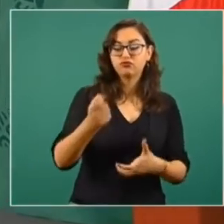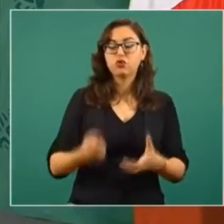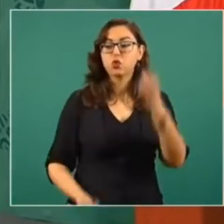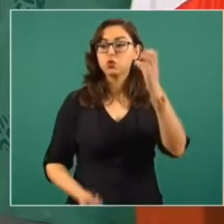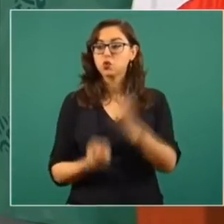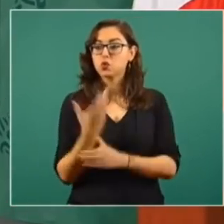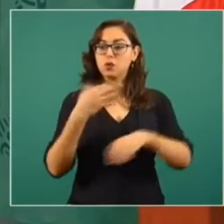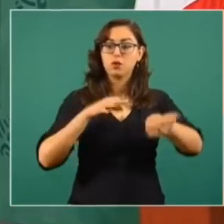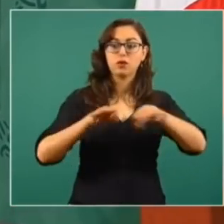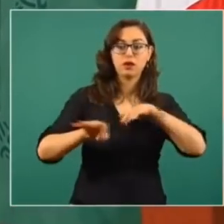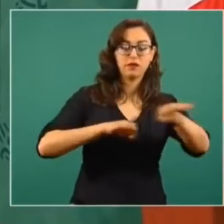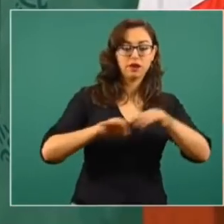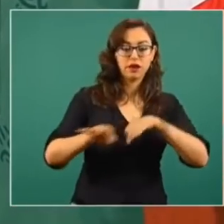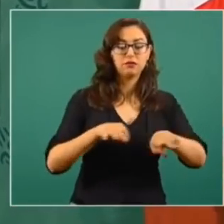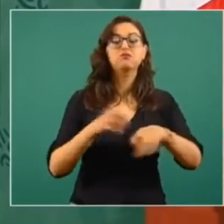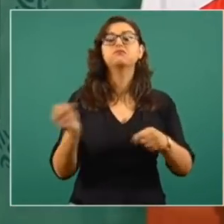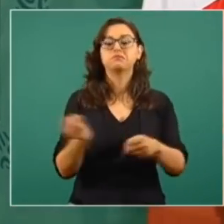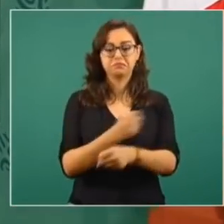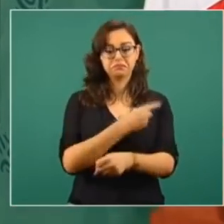empleos,